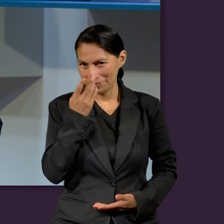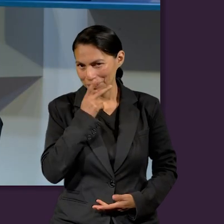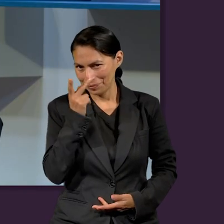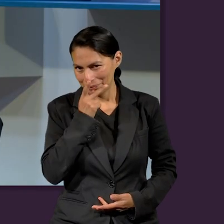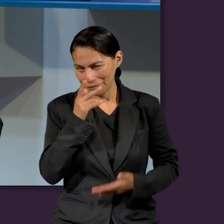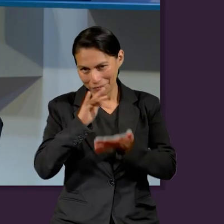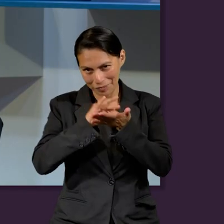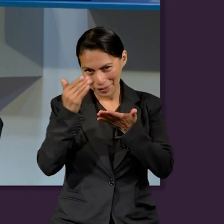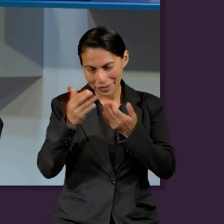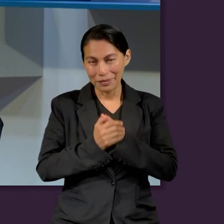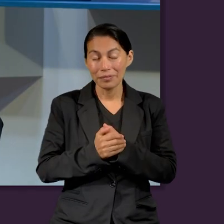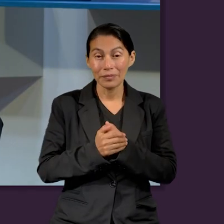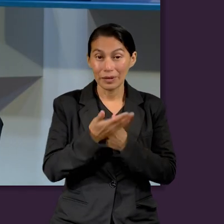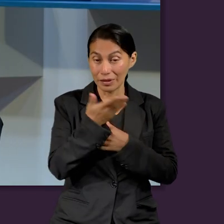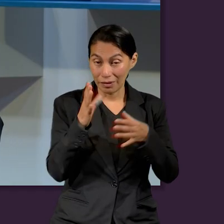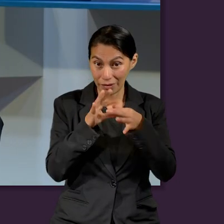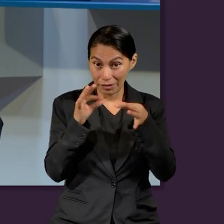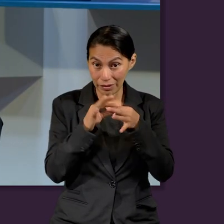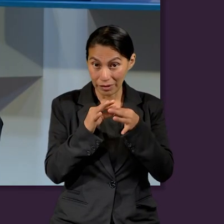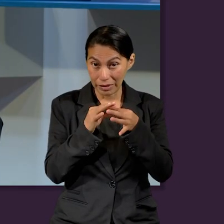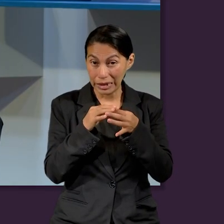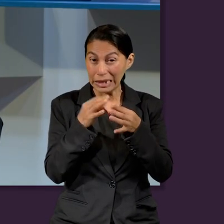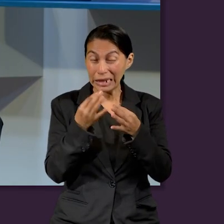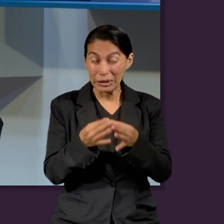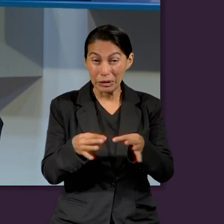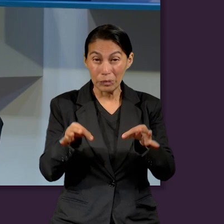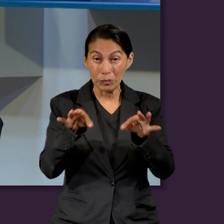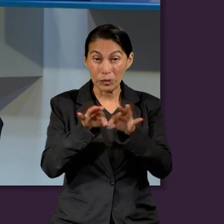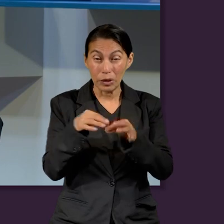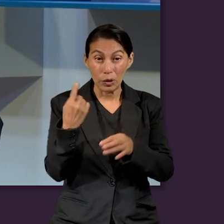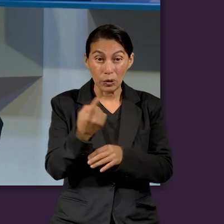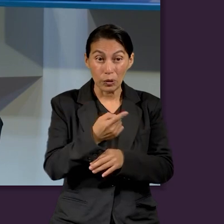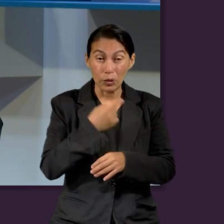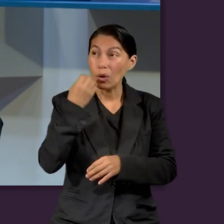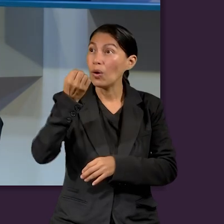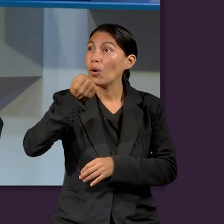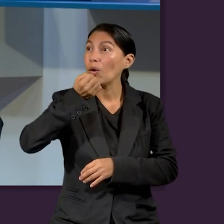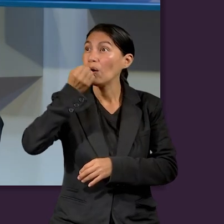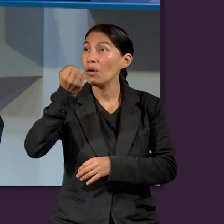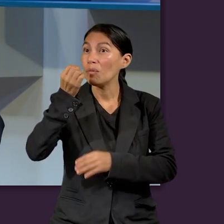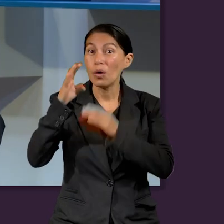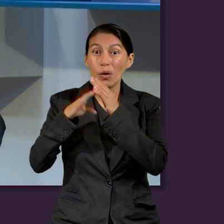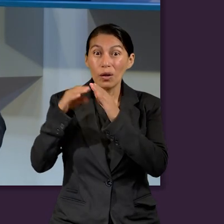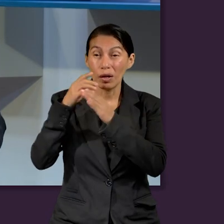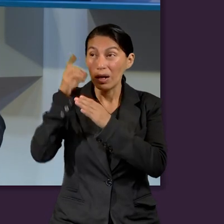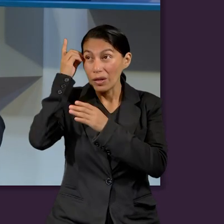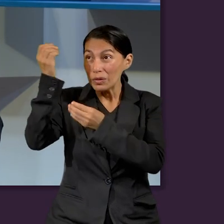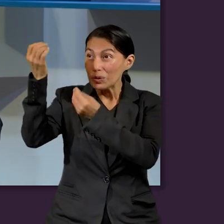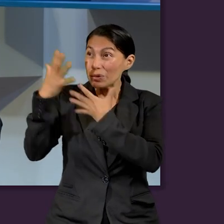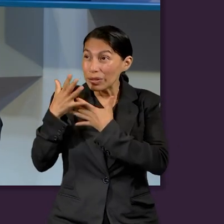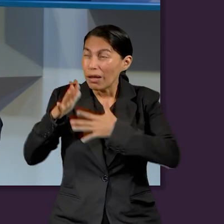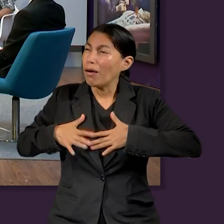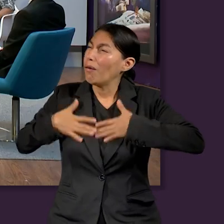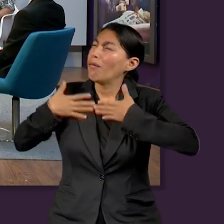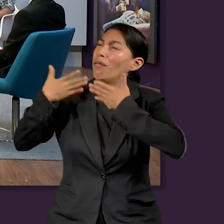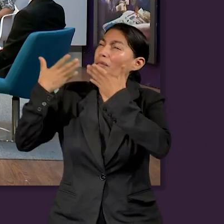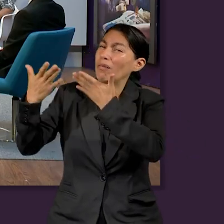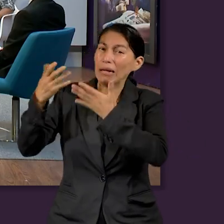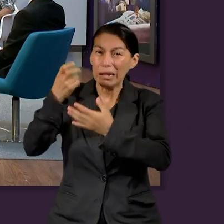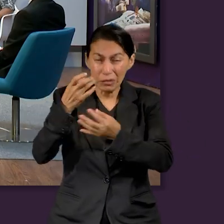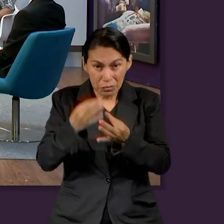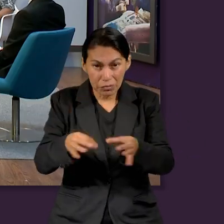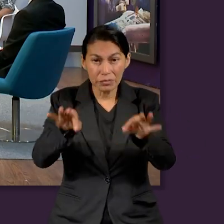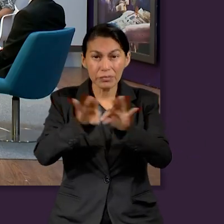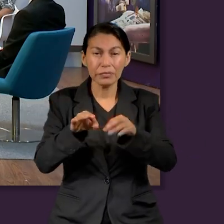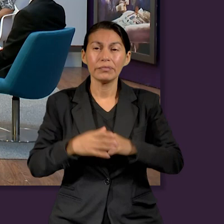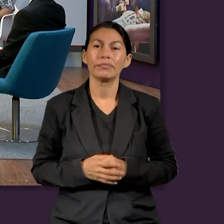Muchas gracias, Pastor, por este comentario. Cuán importante es tomar en cuenta los recursos de Dios. Confiar en